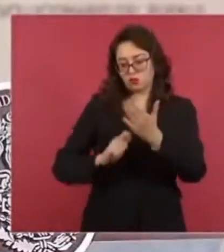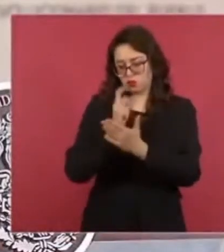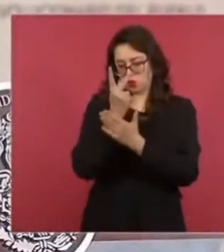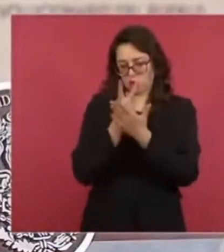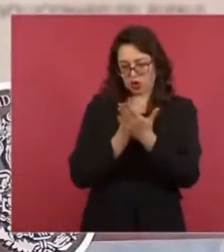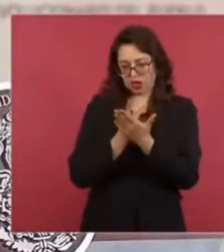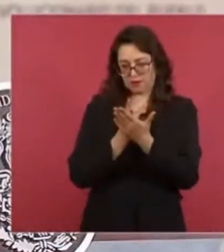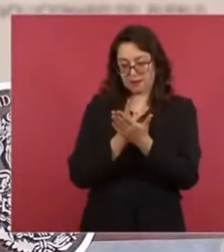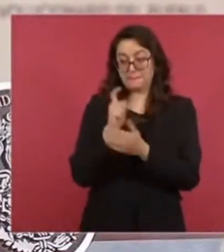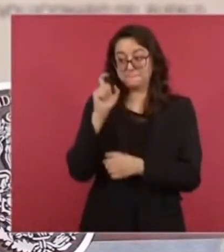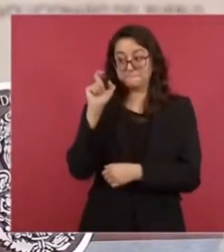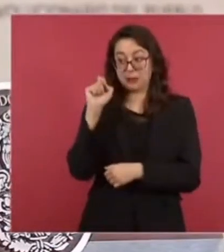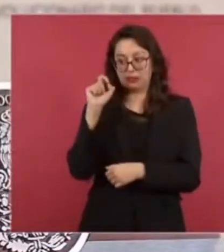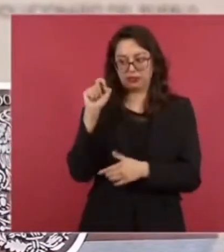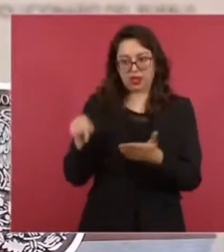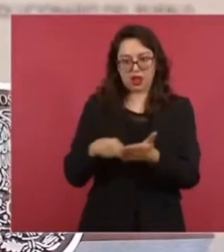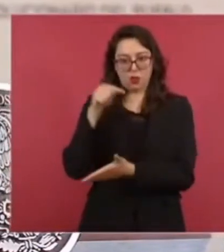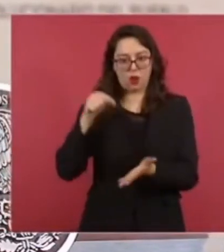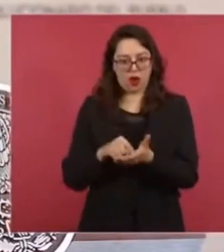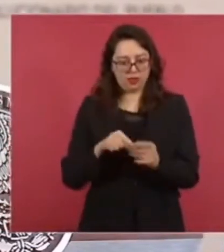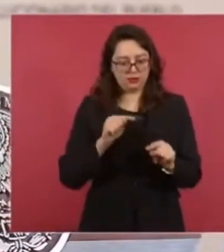está la propuesta